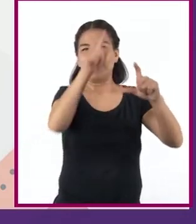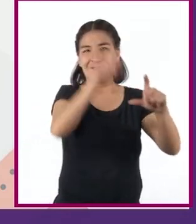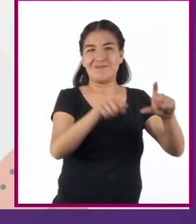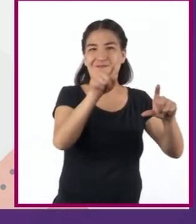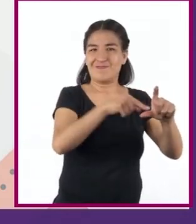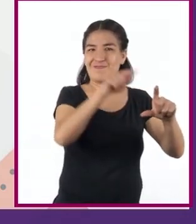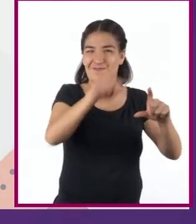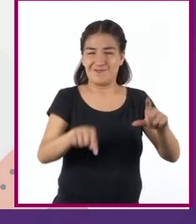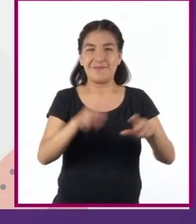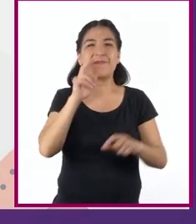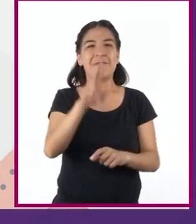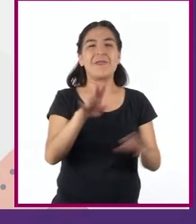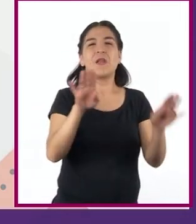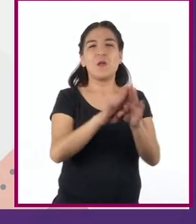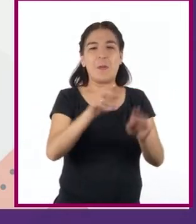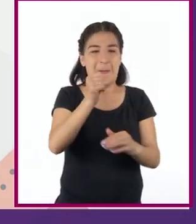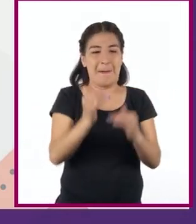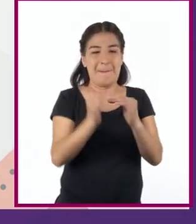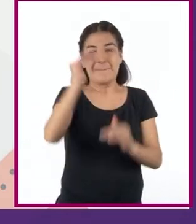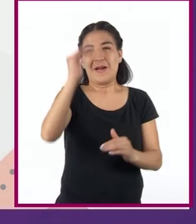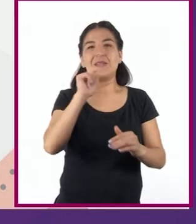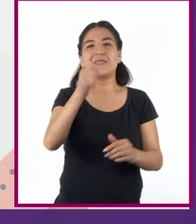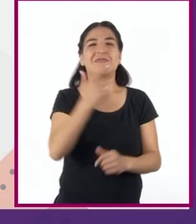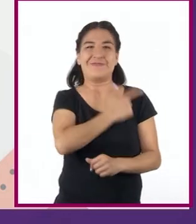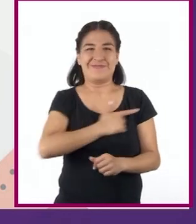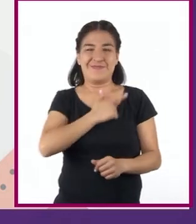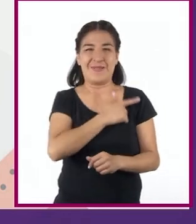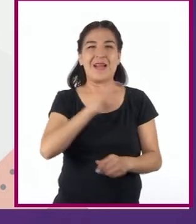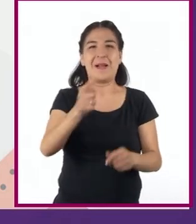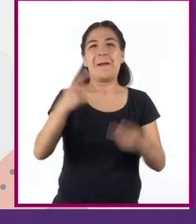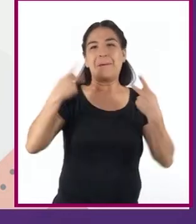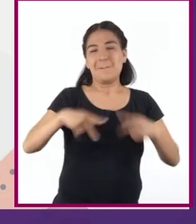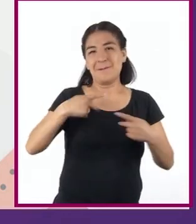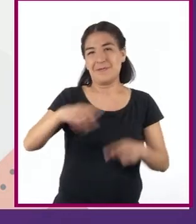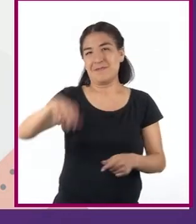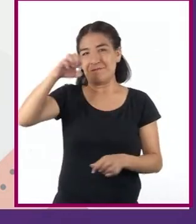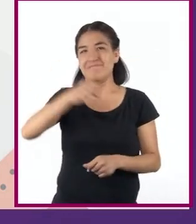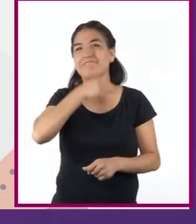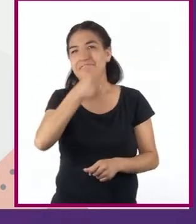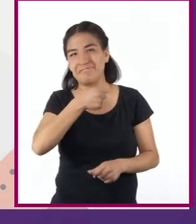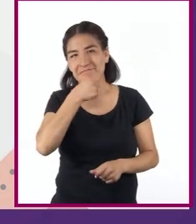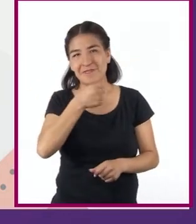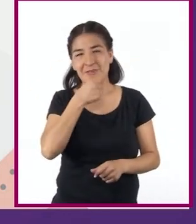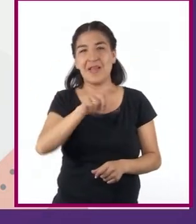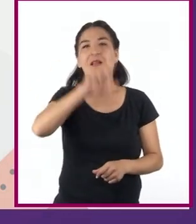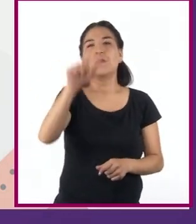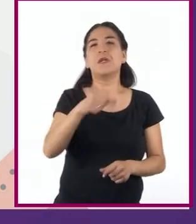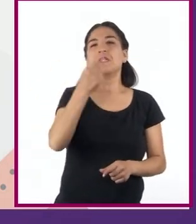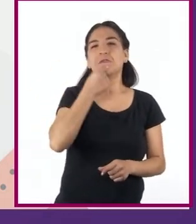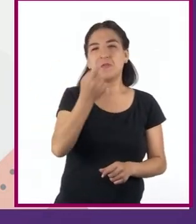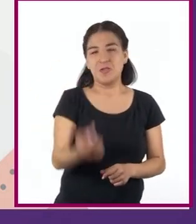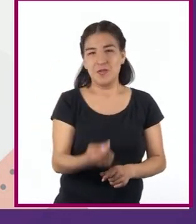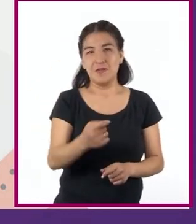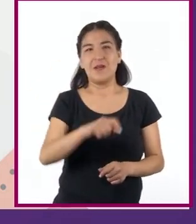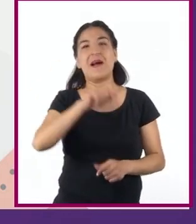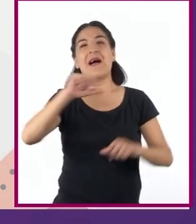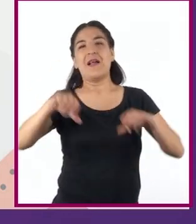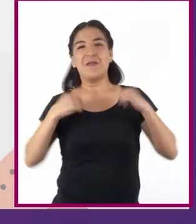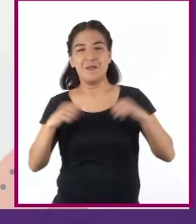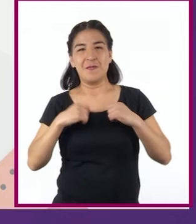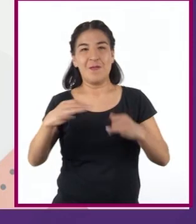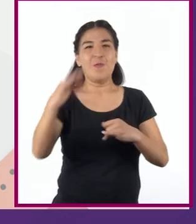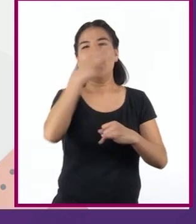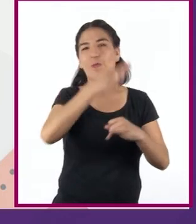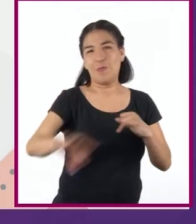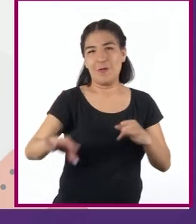Es notoriamente mayor la preferencia de adultos mayores, después menores, adolescentes y